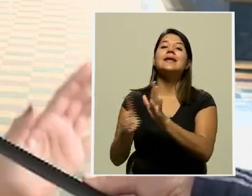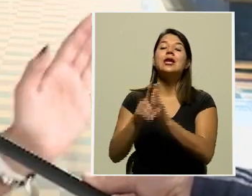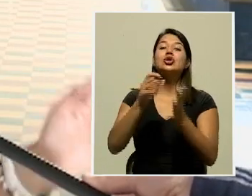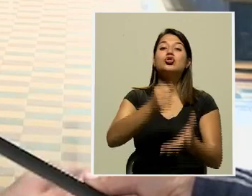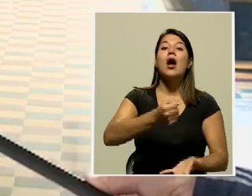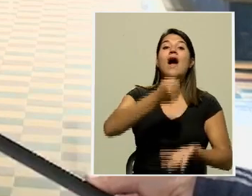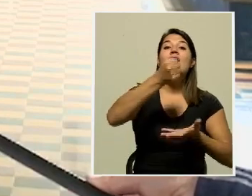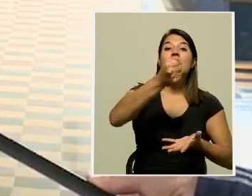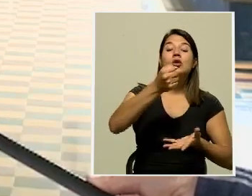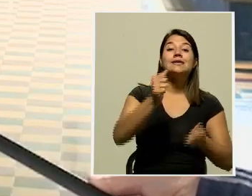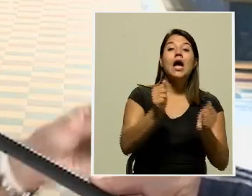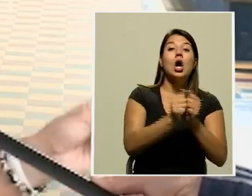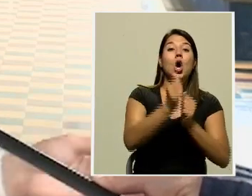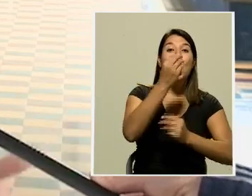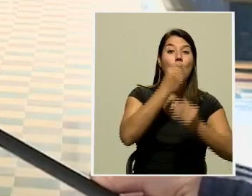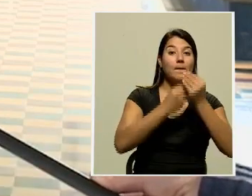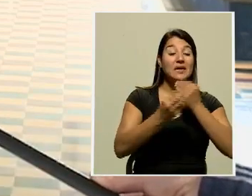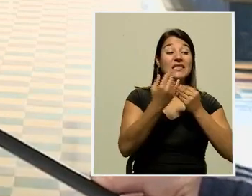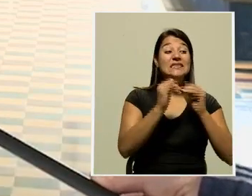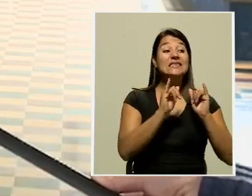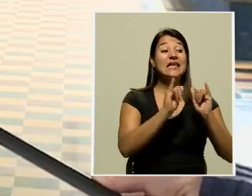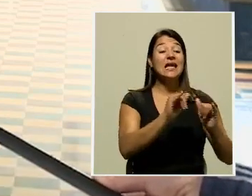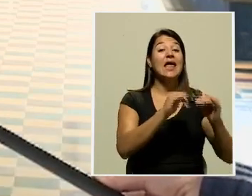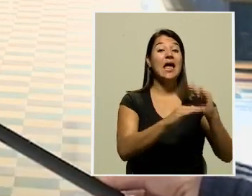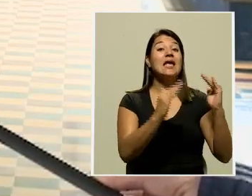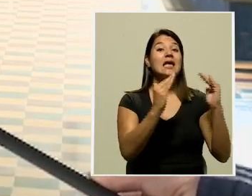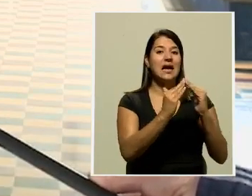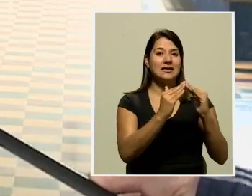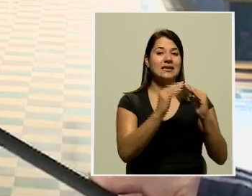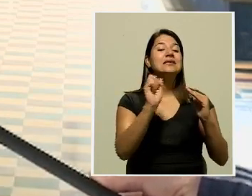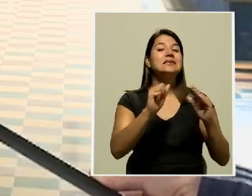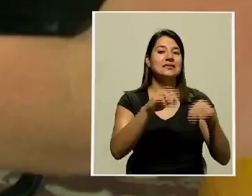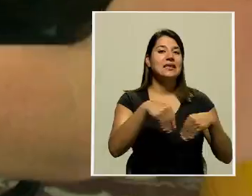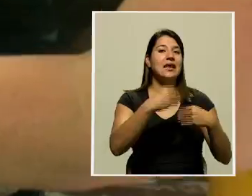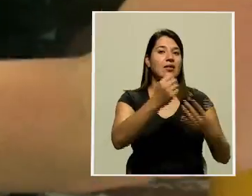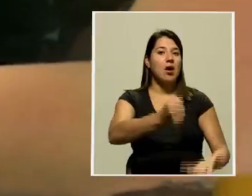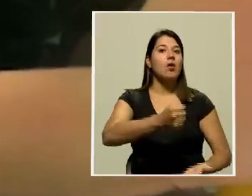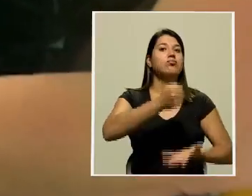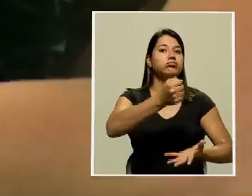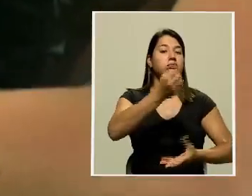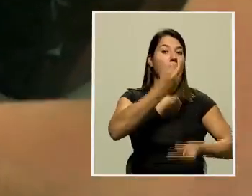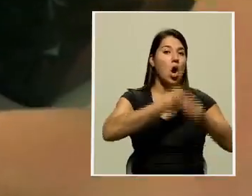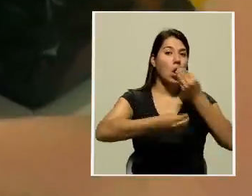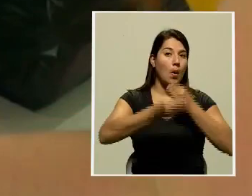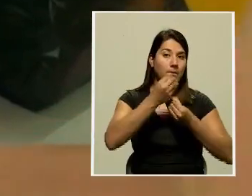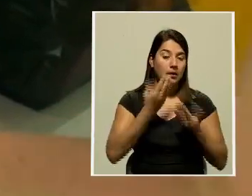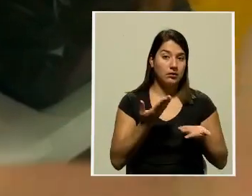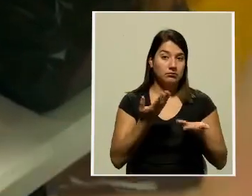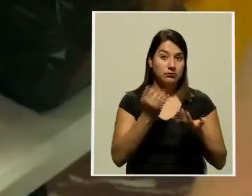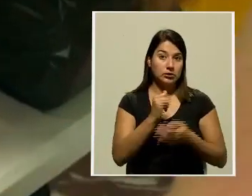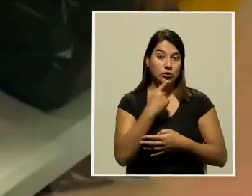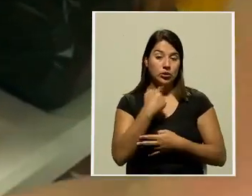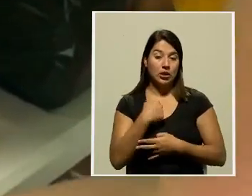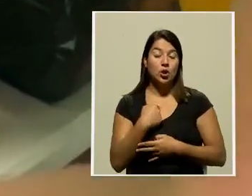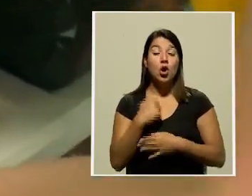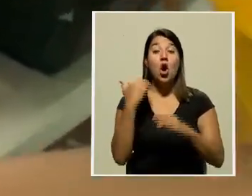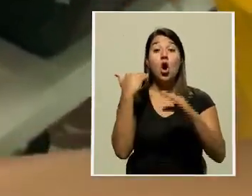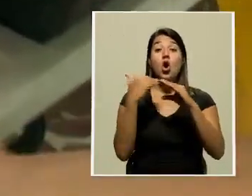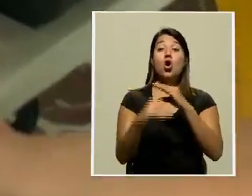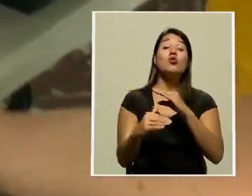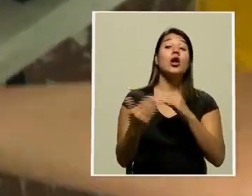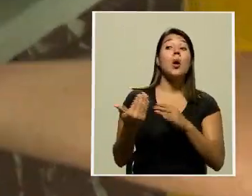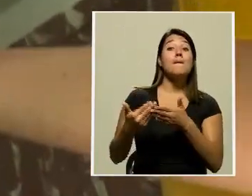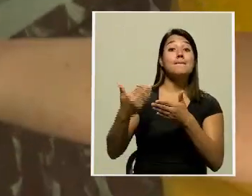casa, ese sí se le da al paquete de alimentación porque no está viniendo al centro educativo, ¿verdad? En un correo electrónico enviado el pasado 2 de